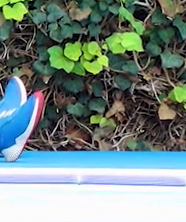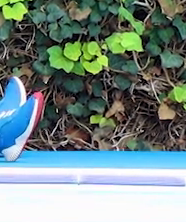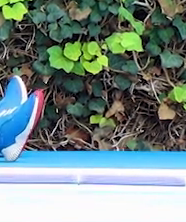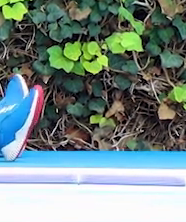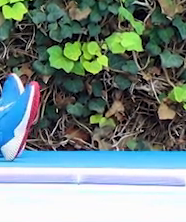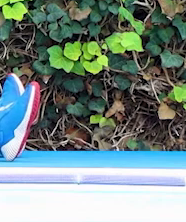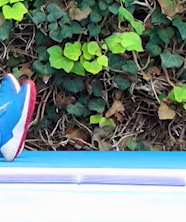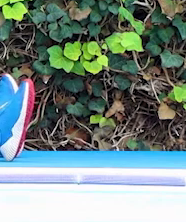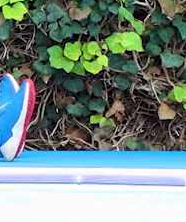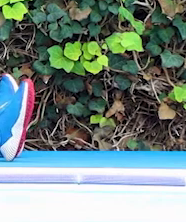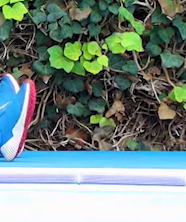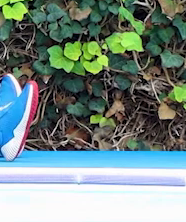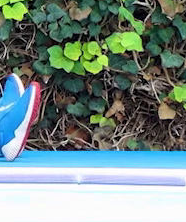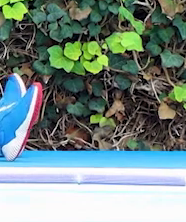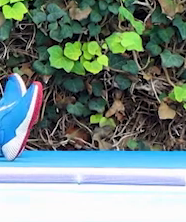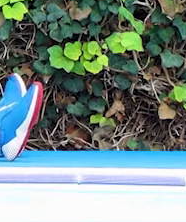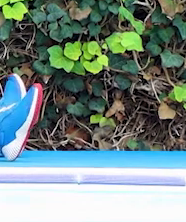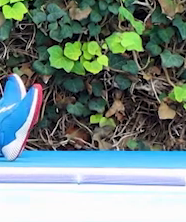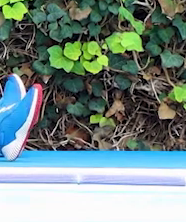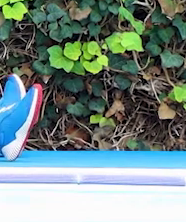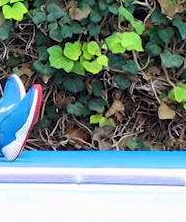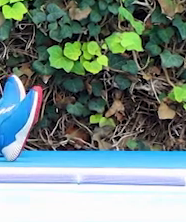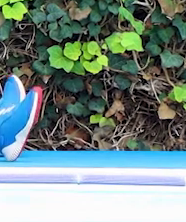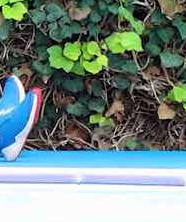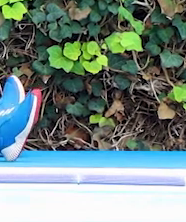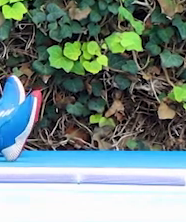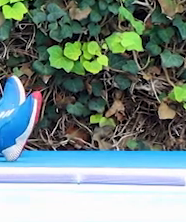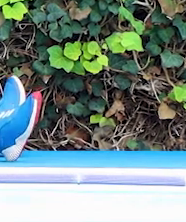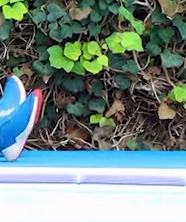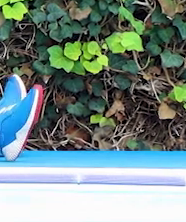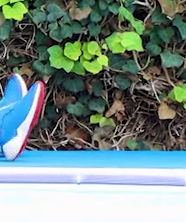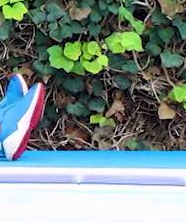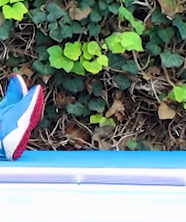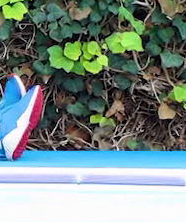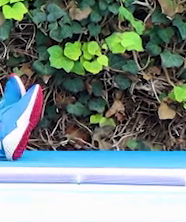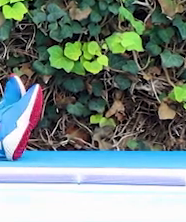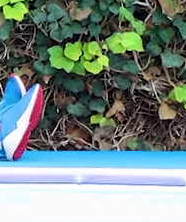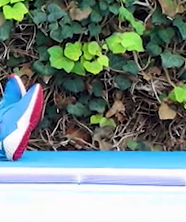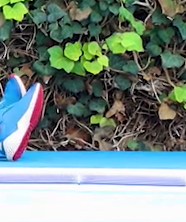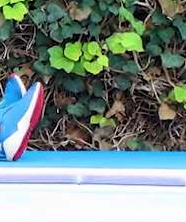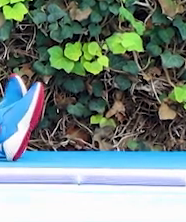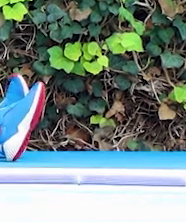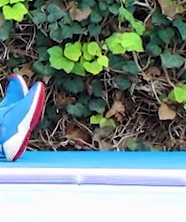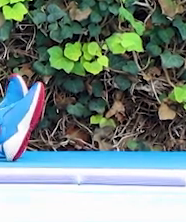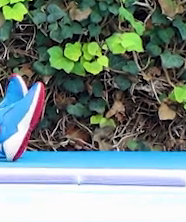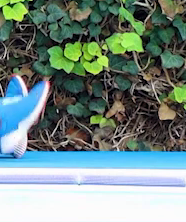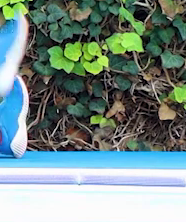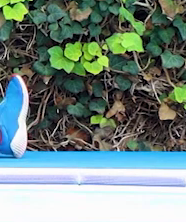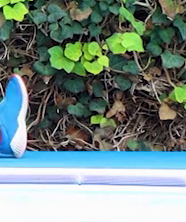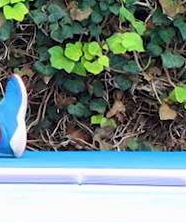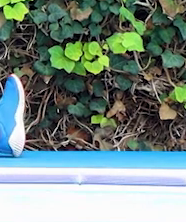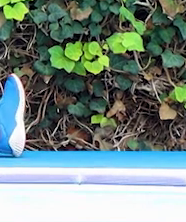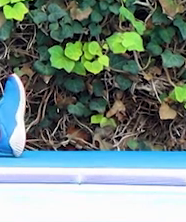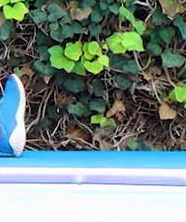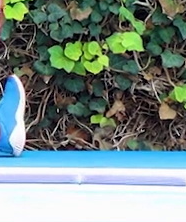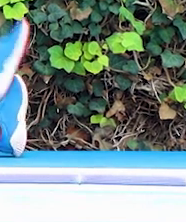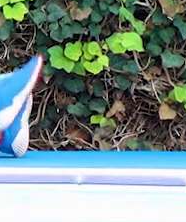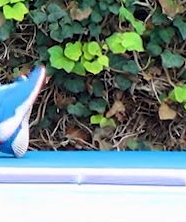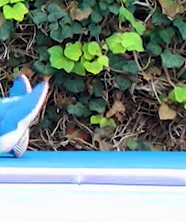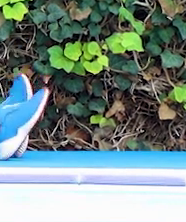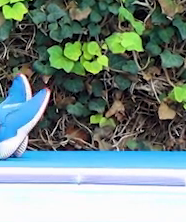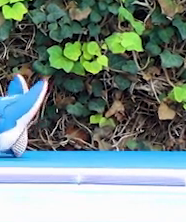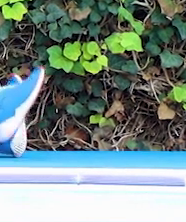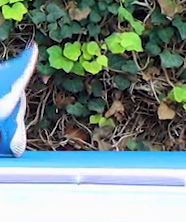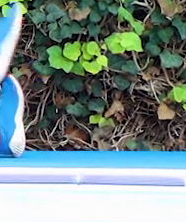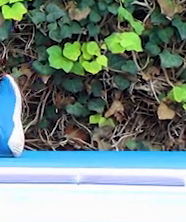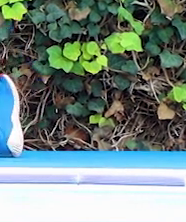Volvemos a respirar. Y nos preparamos para hacer otra vez el ejercicio. Levantamos pie, pierna derecha. Una,